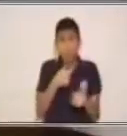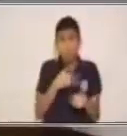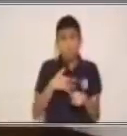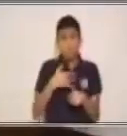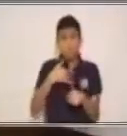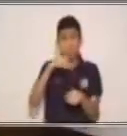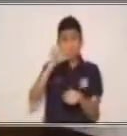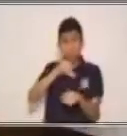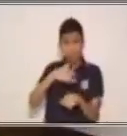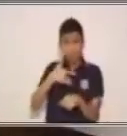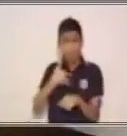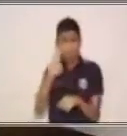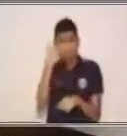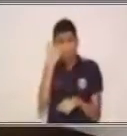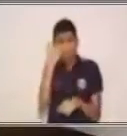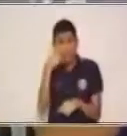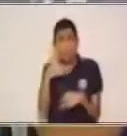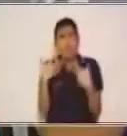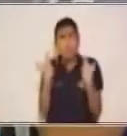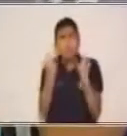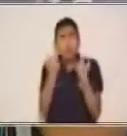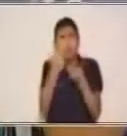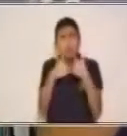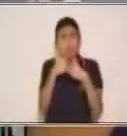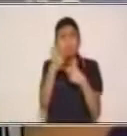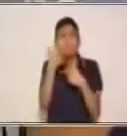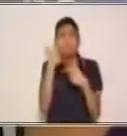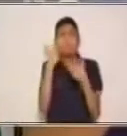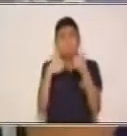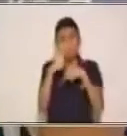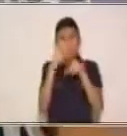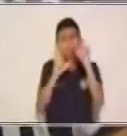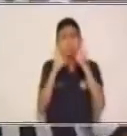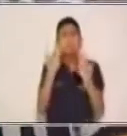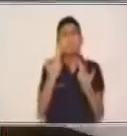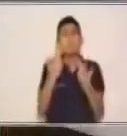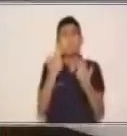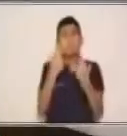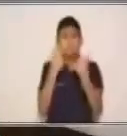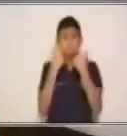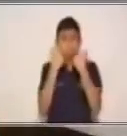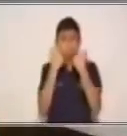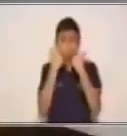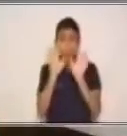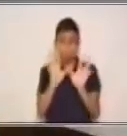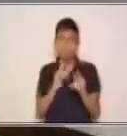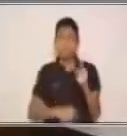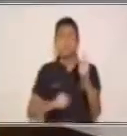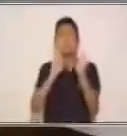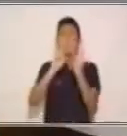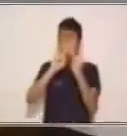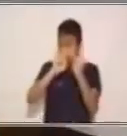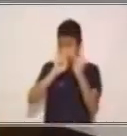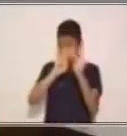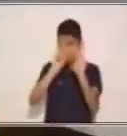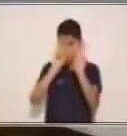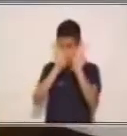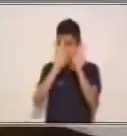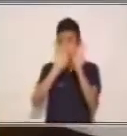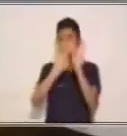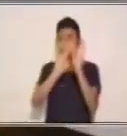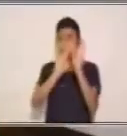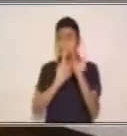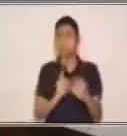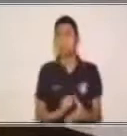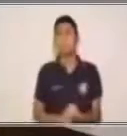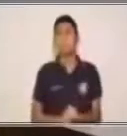llorando? Sí, ¿verdad? Estamos tristes. Muy bien. Veamos la otra emoción. El otro estado de